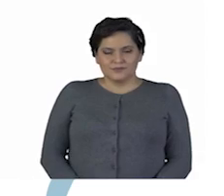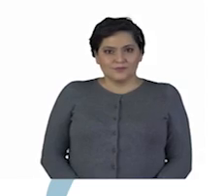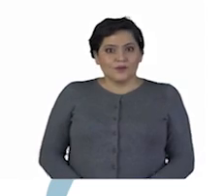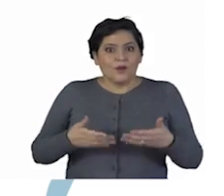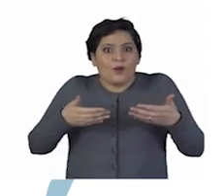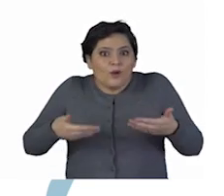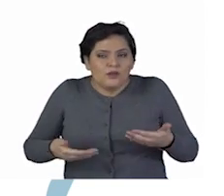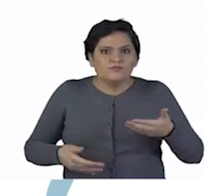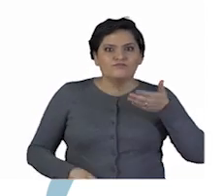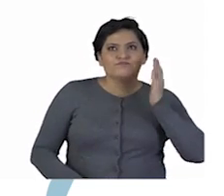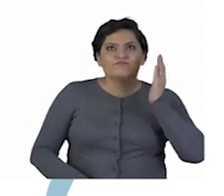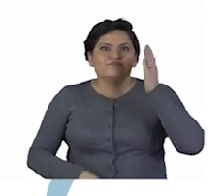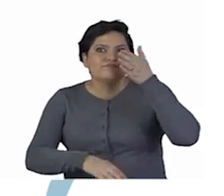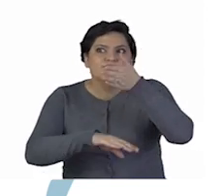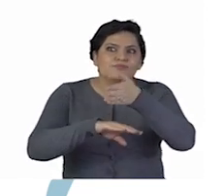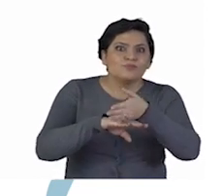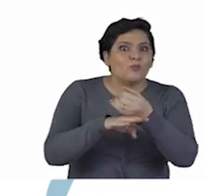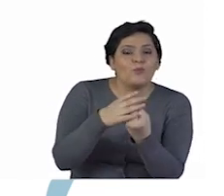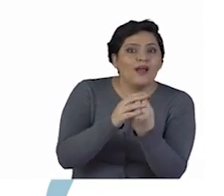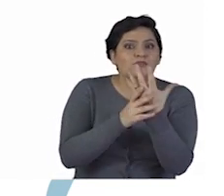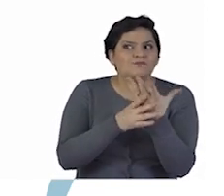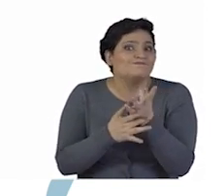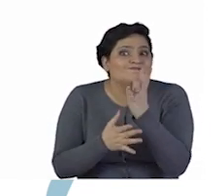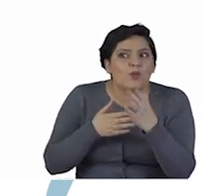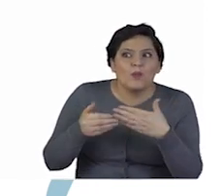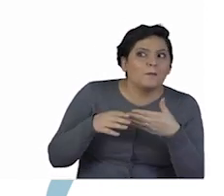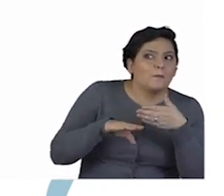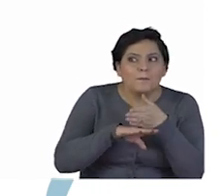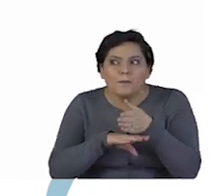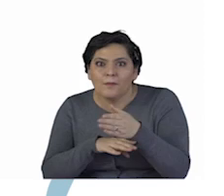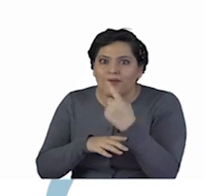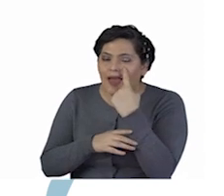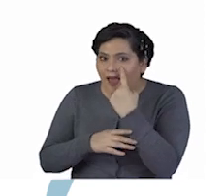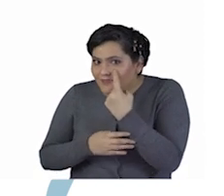Hoy tenemos un nuevo viaje, solo que no sé hasta dónde llegaremos.